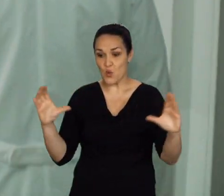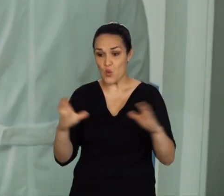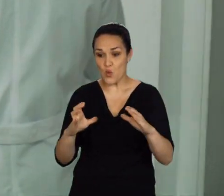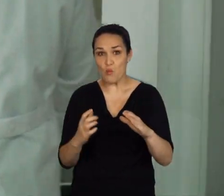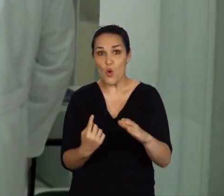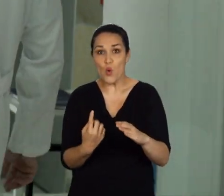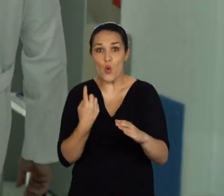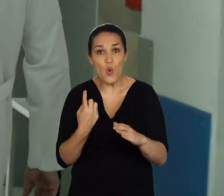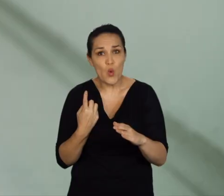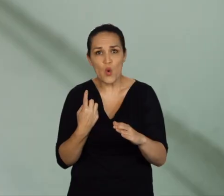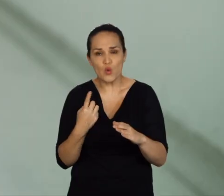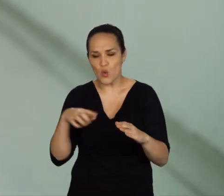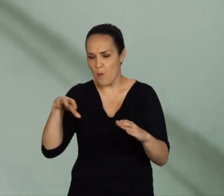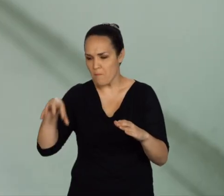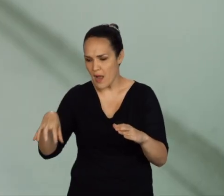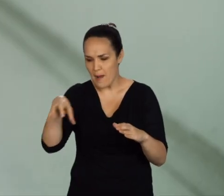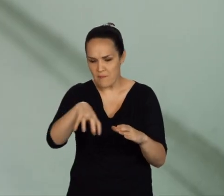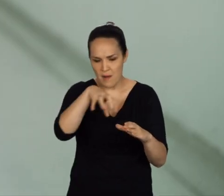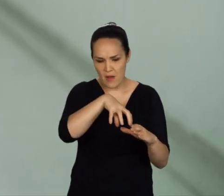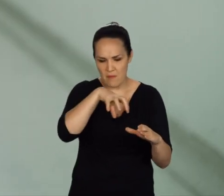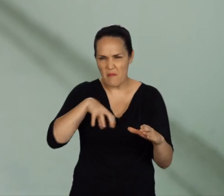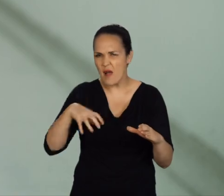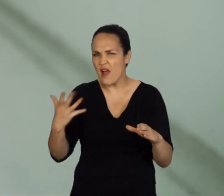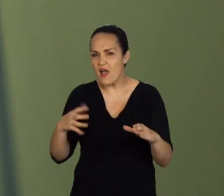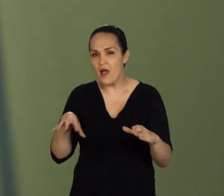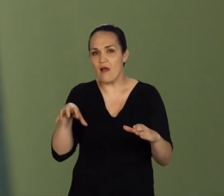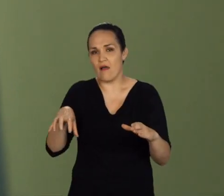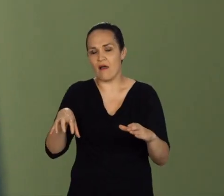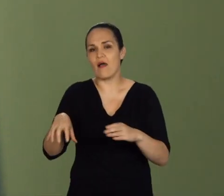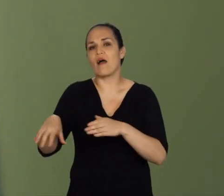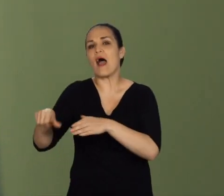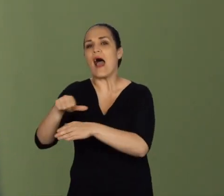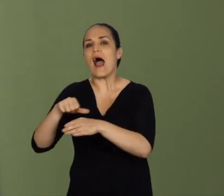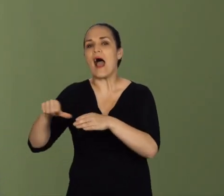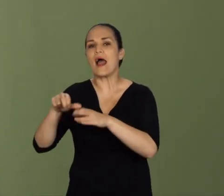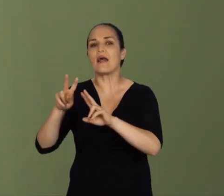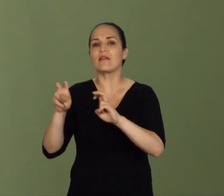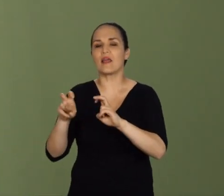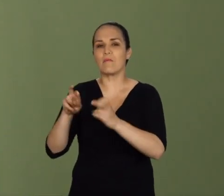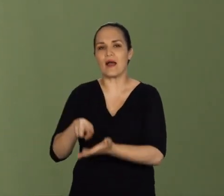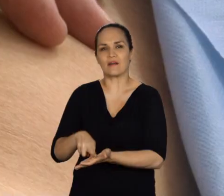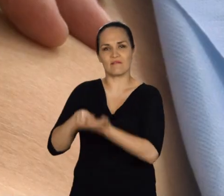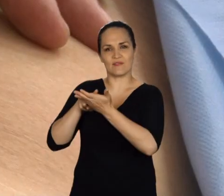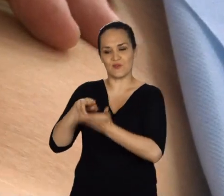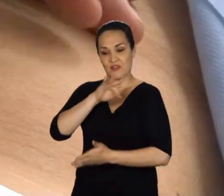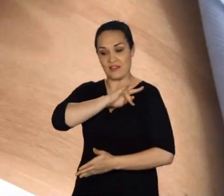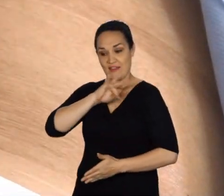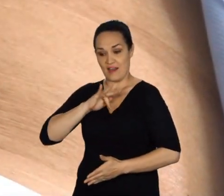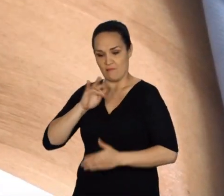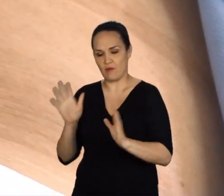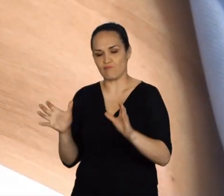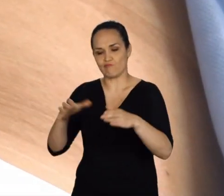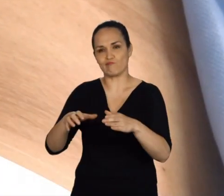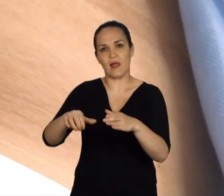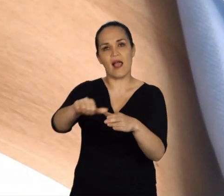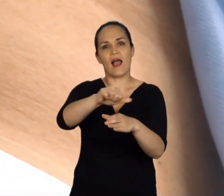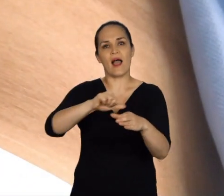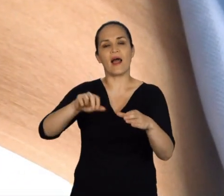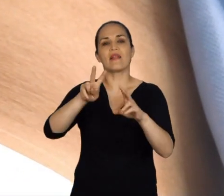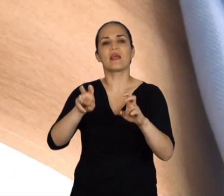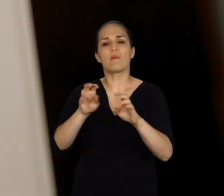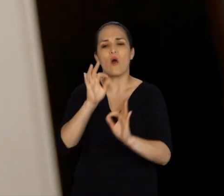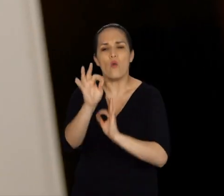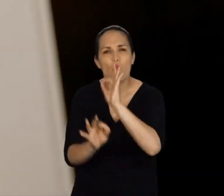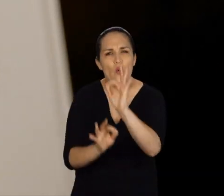conformado por diferentes unidades. Las unidades son el área de rehabilitación y terapias, el área de dolor y